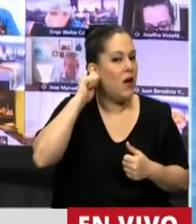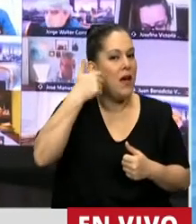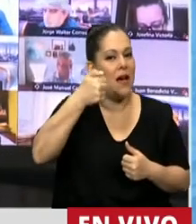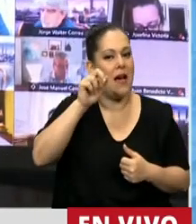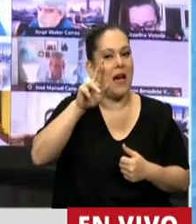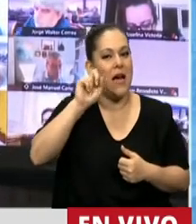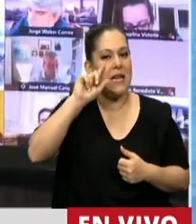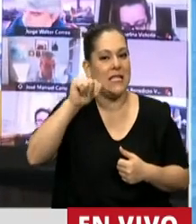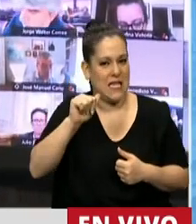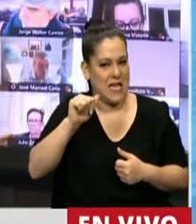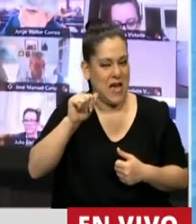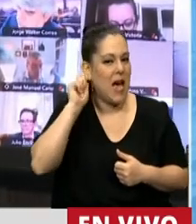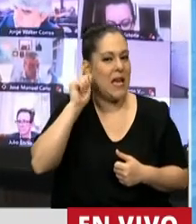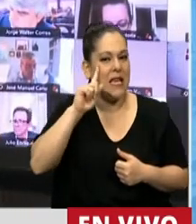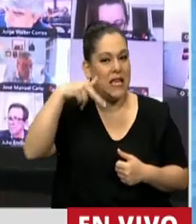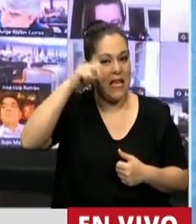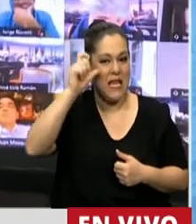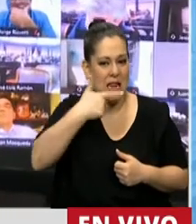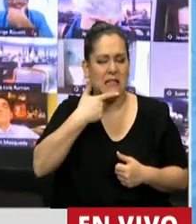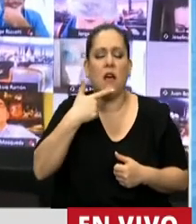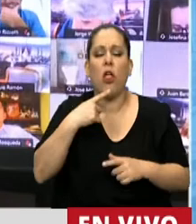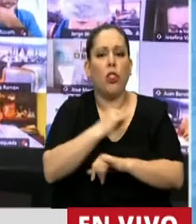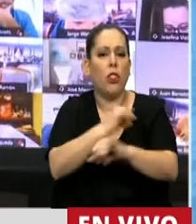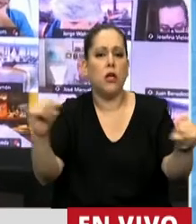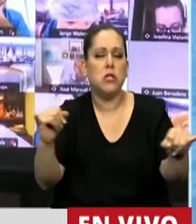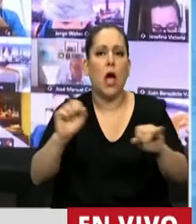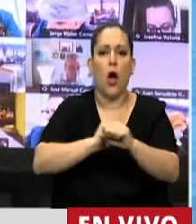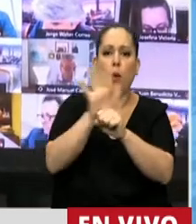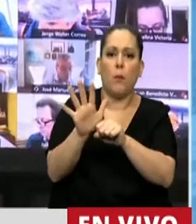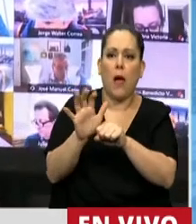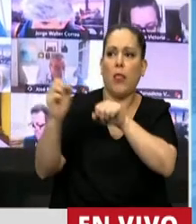febrero nos decía que la pandemia no iba a llegar a Argentina.